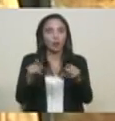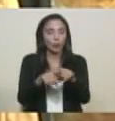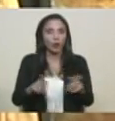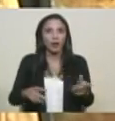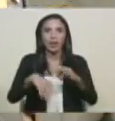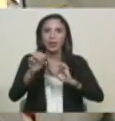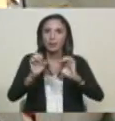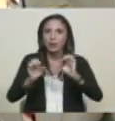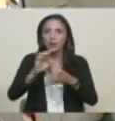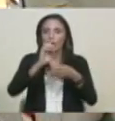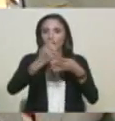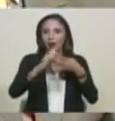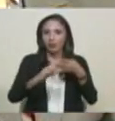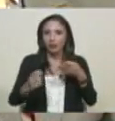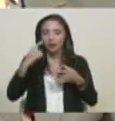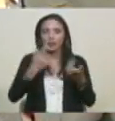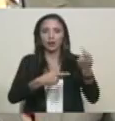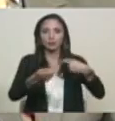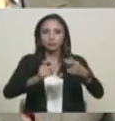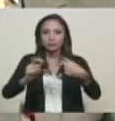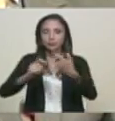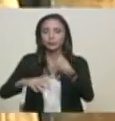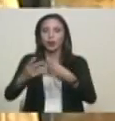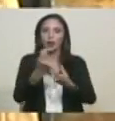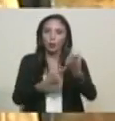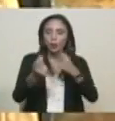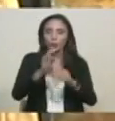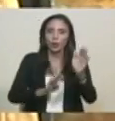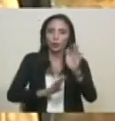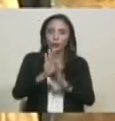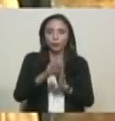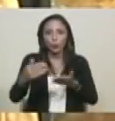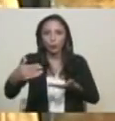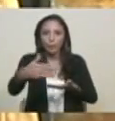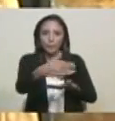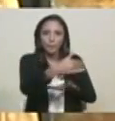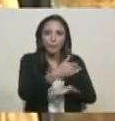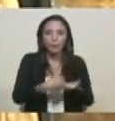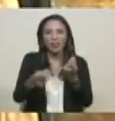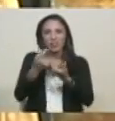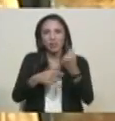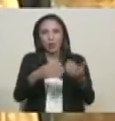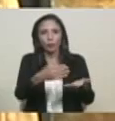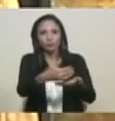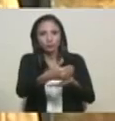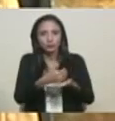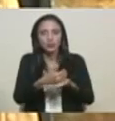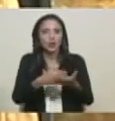de estos elementos, y cómo eso benefició a la economía, recogiendo circulantes, cómo benefició la inversión.